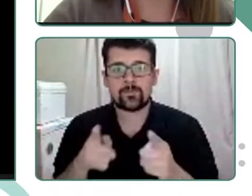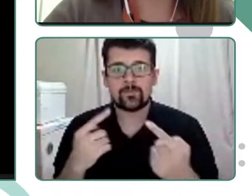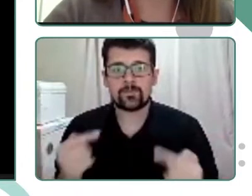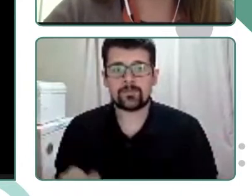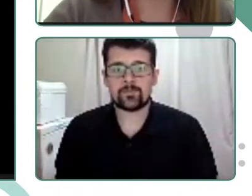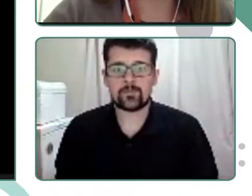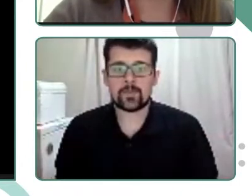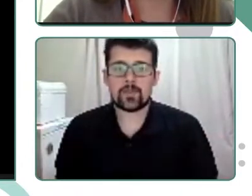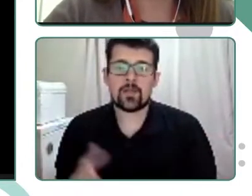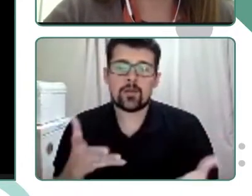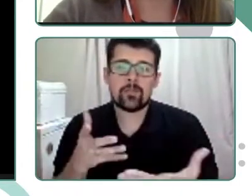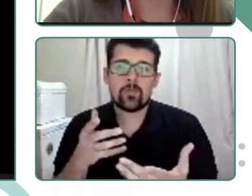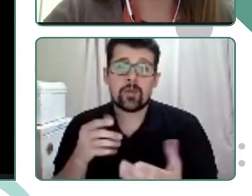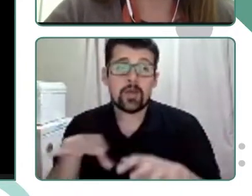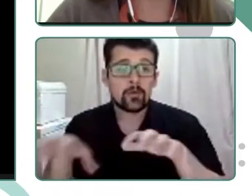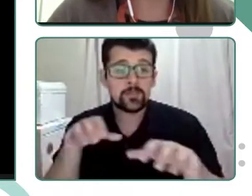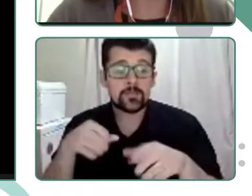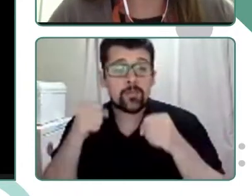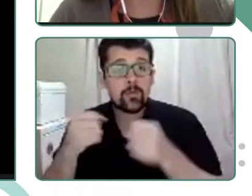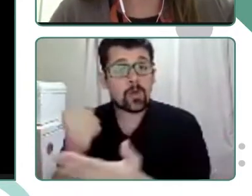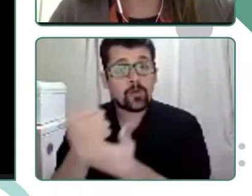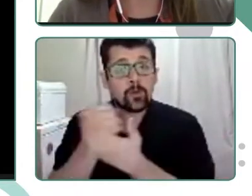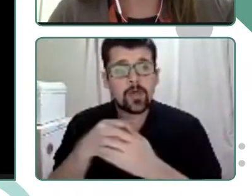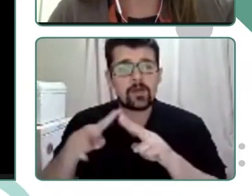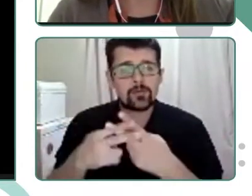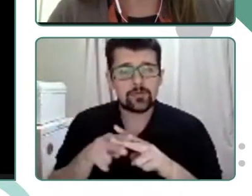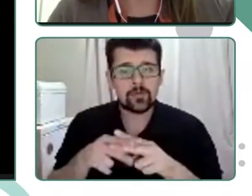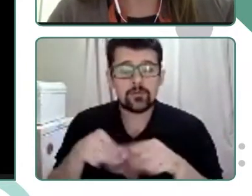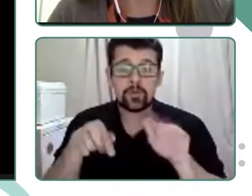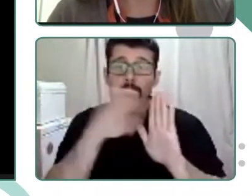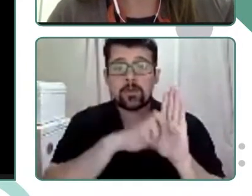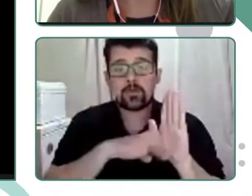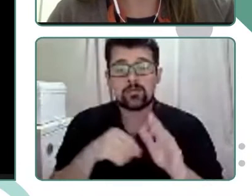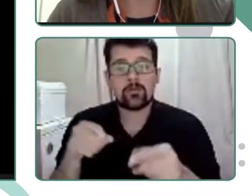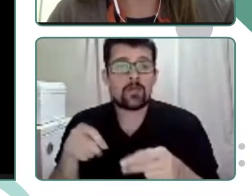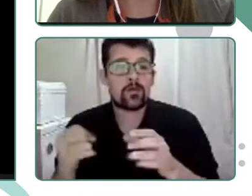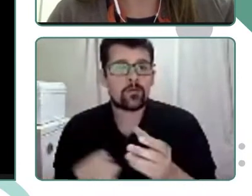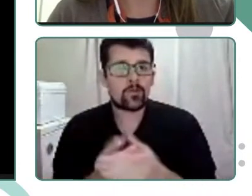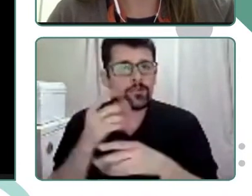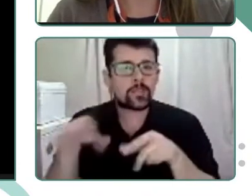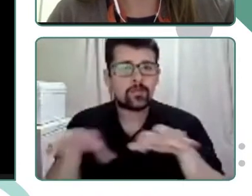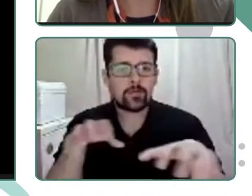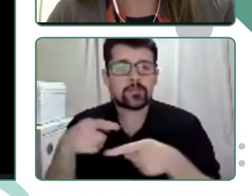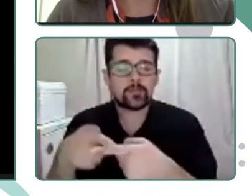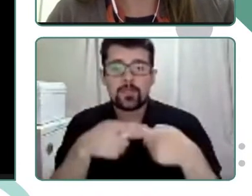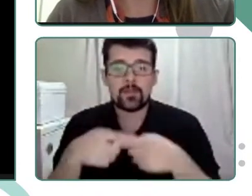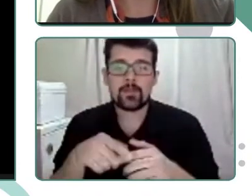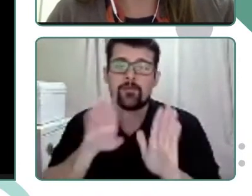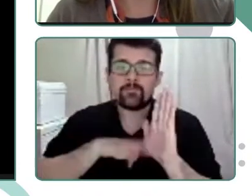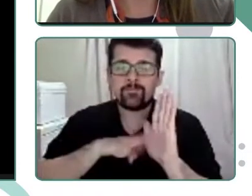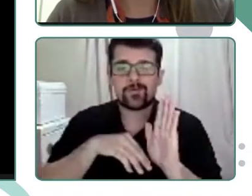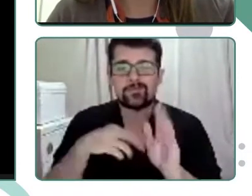Las brechas que nos han permitido diseñar nuestro proyecto de innovación social están enfocadas en los bajos resultados en comprensión